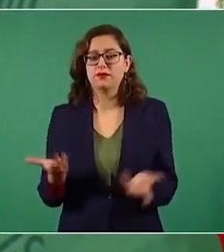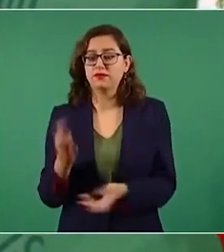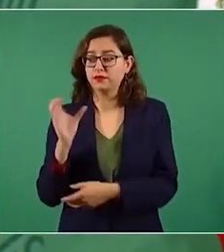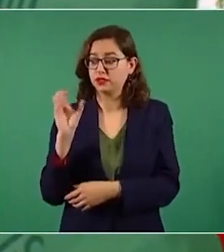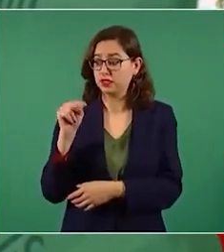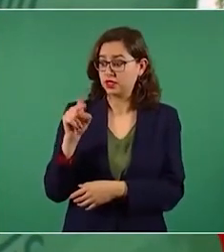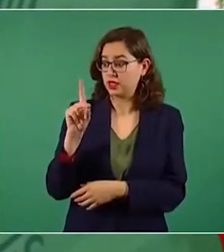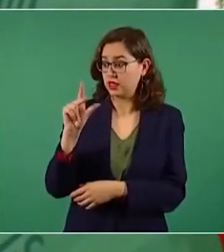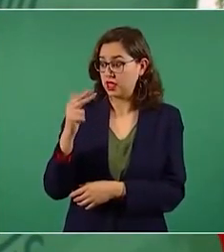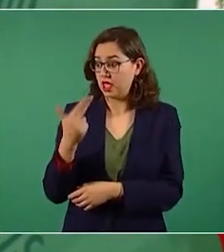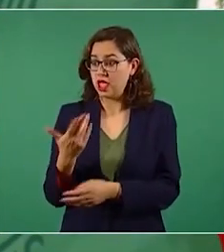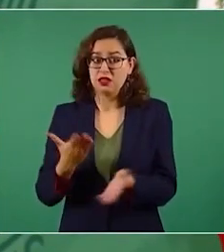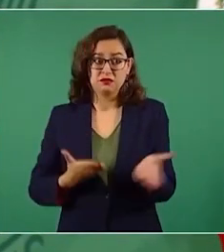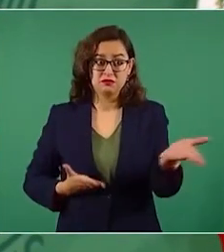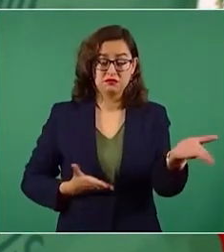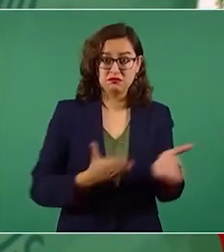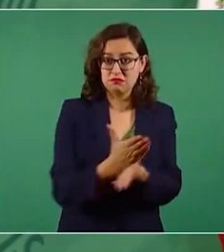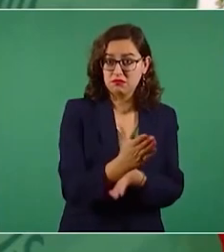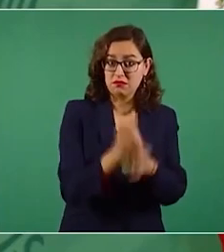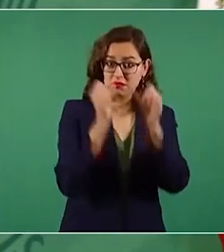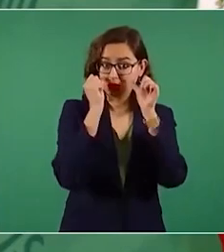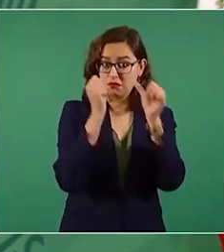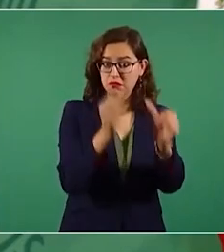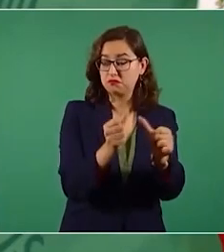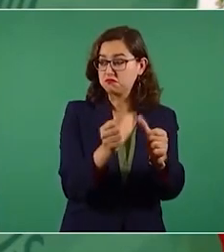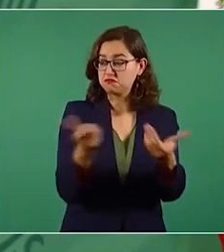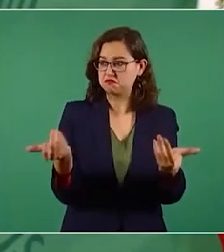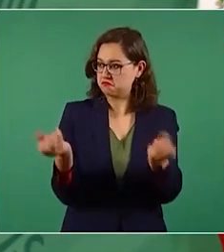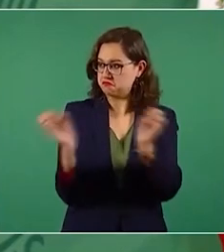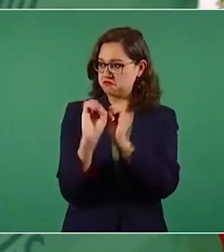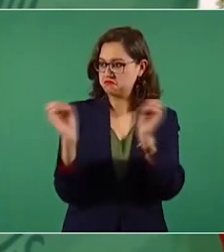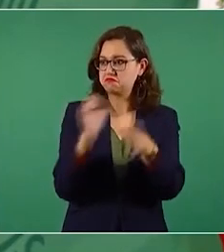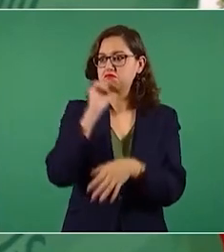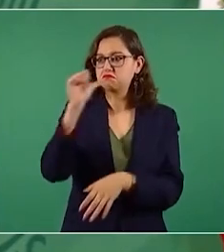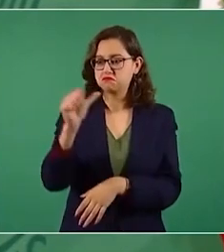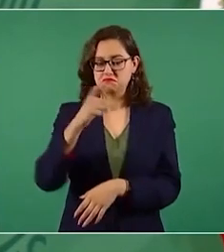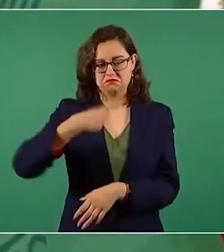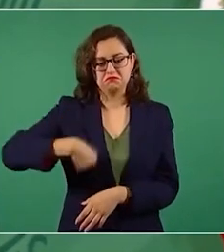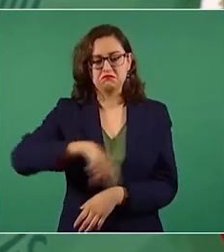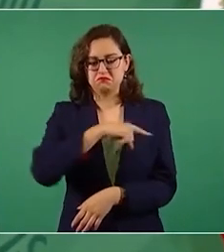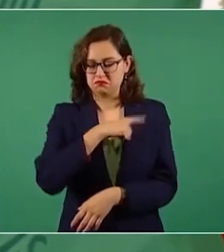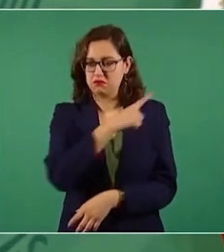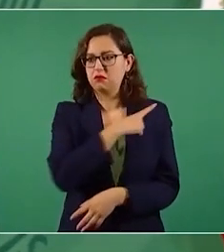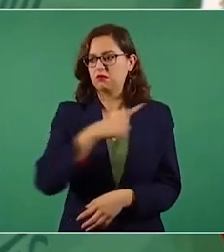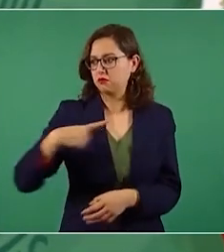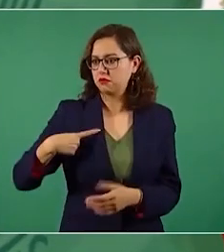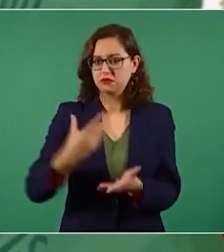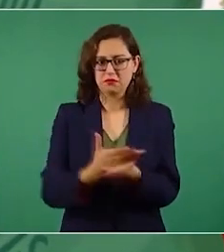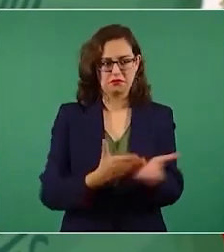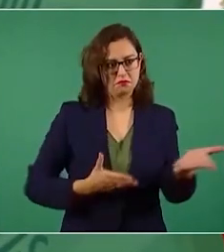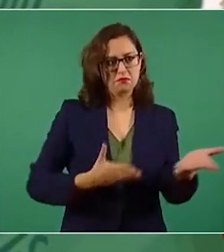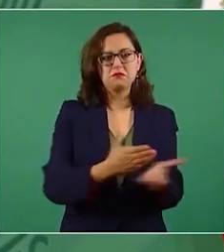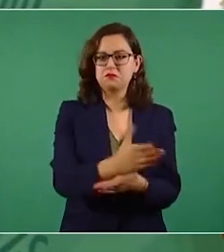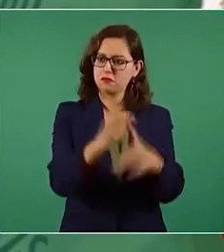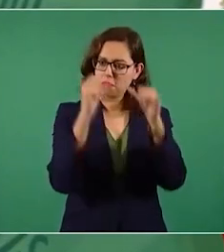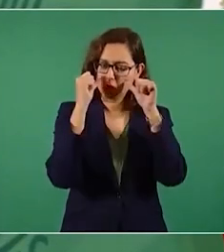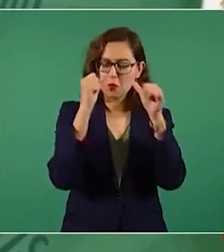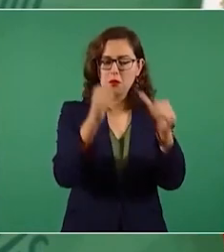nosotros tenemos la obligación de intervenir y pedir